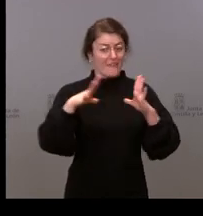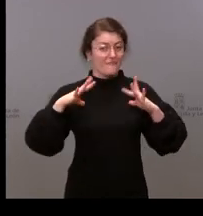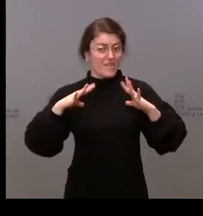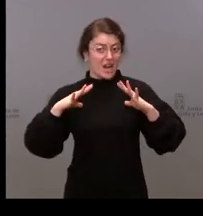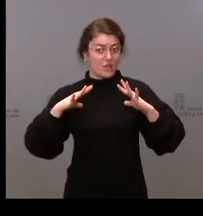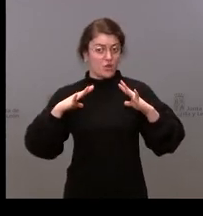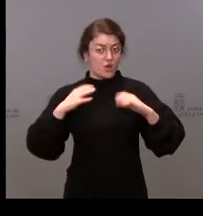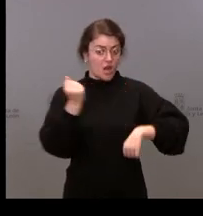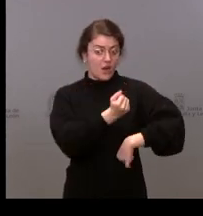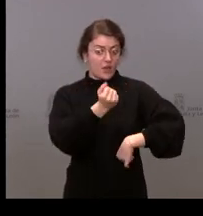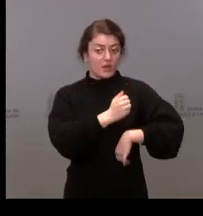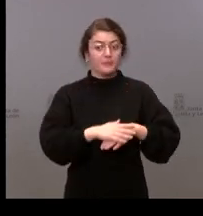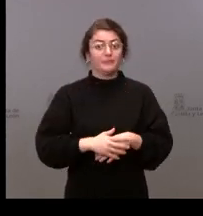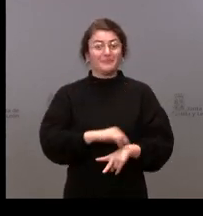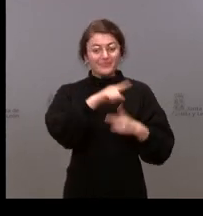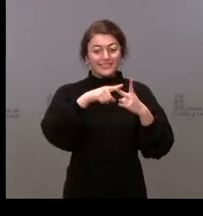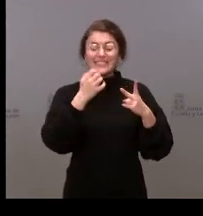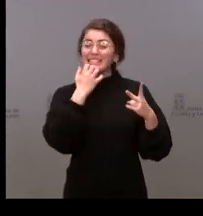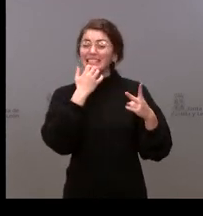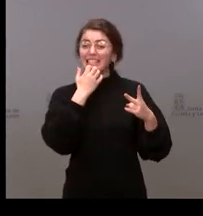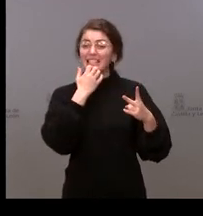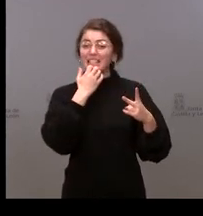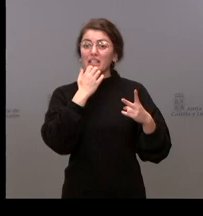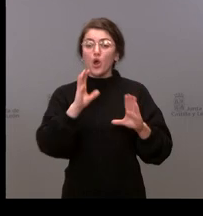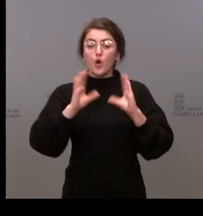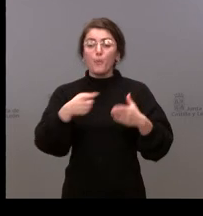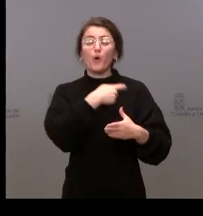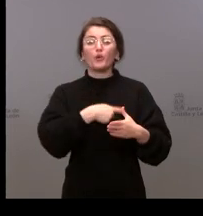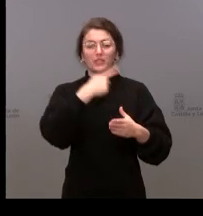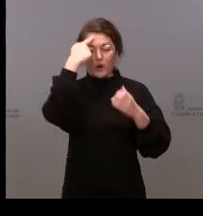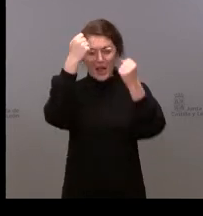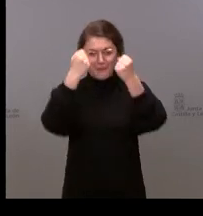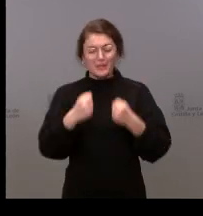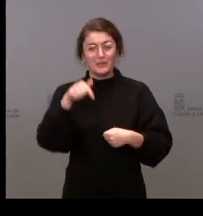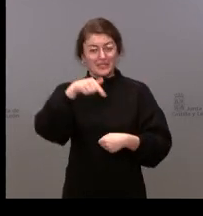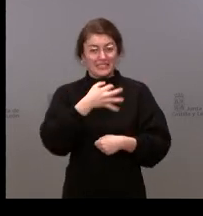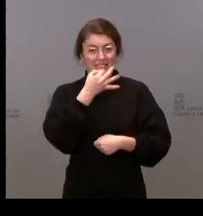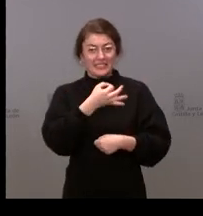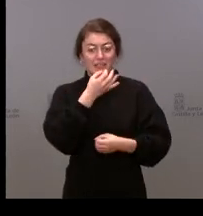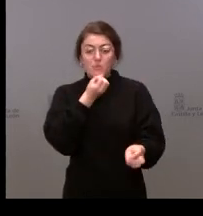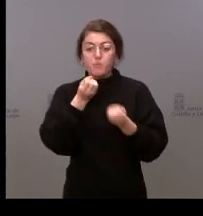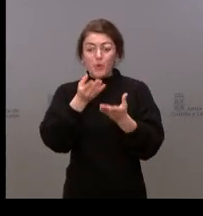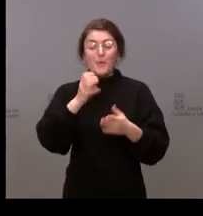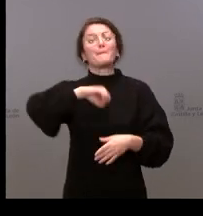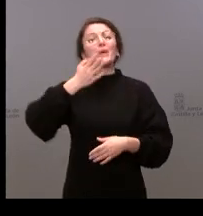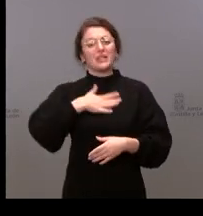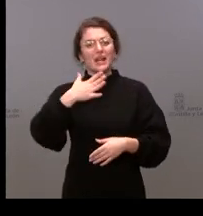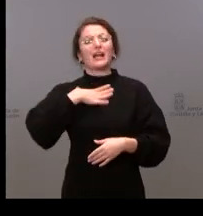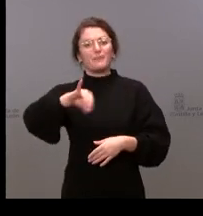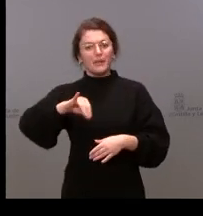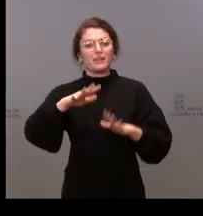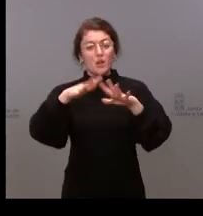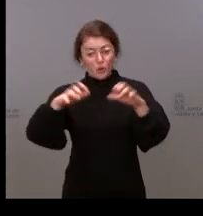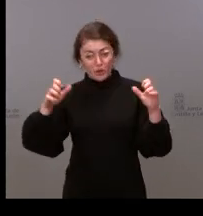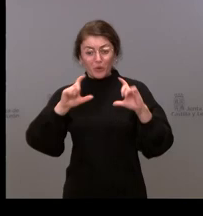si el Consejo de Expertos se pronuncia esta tarde, ¿es posible que mañana hubiera un Consejo de Gobierno para tomar las